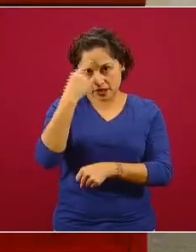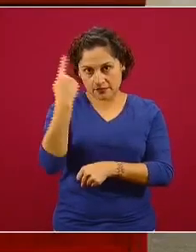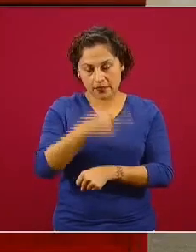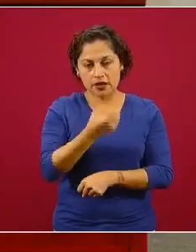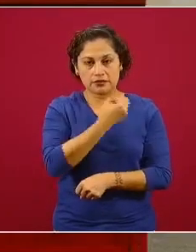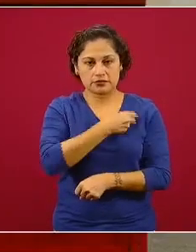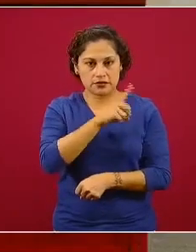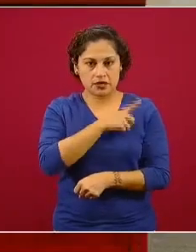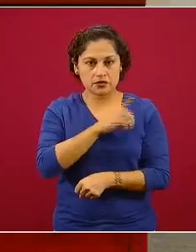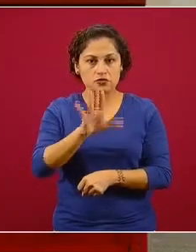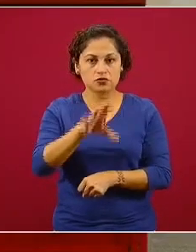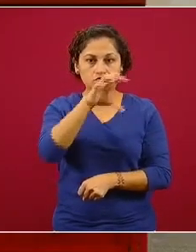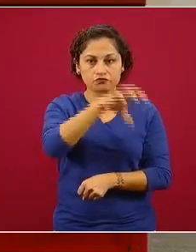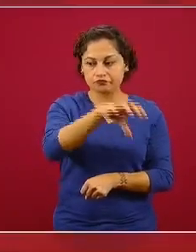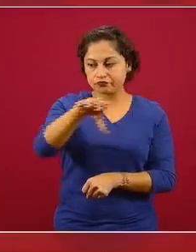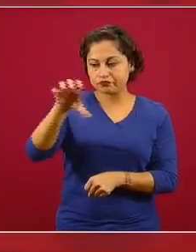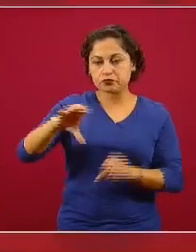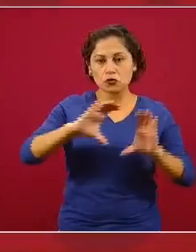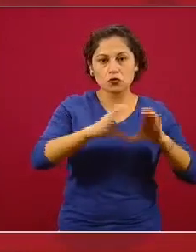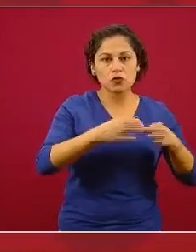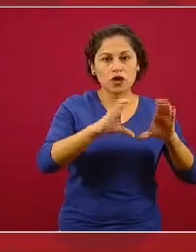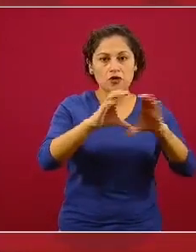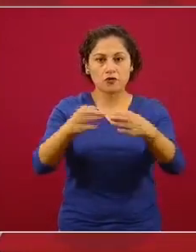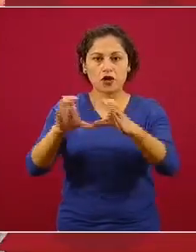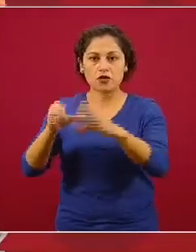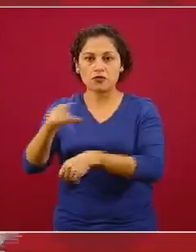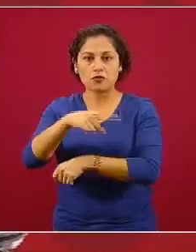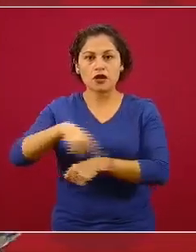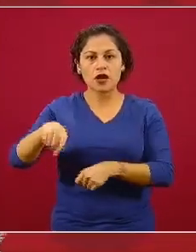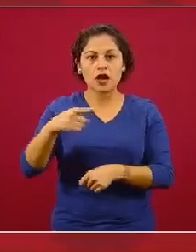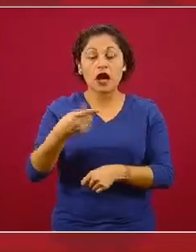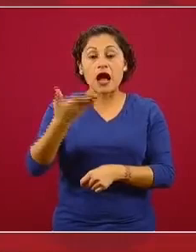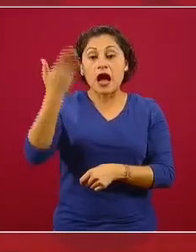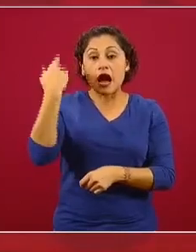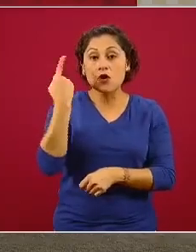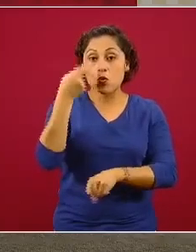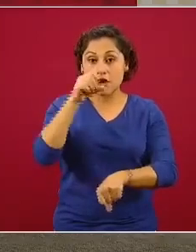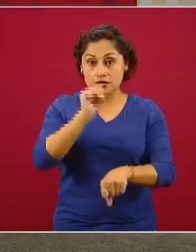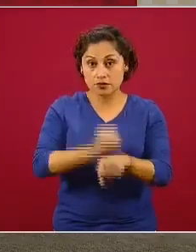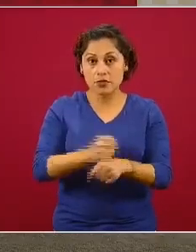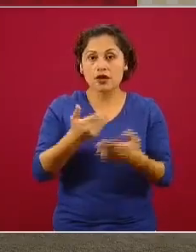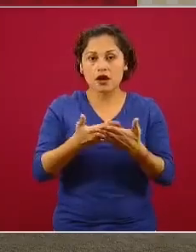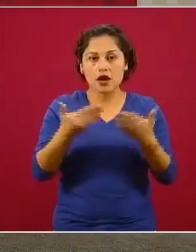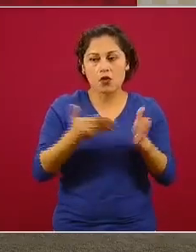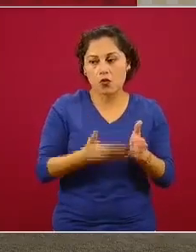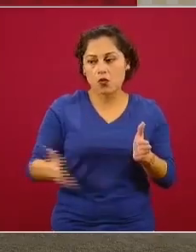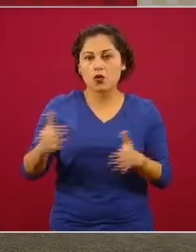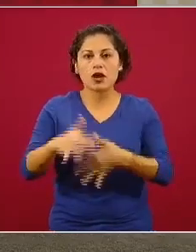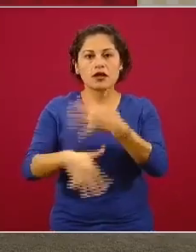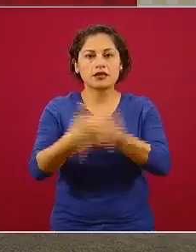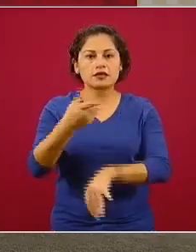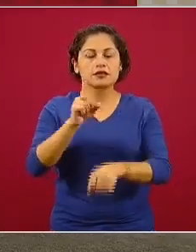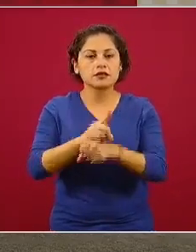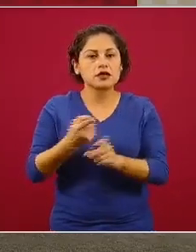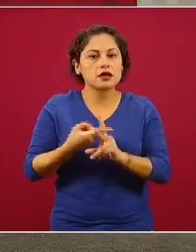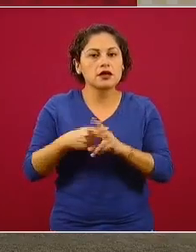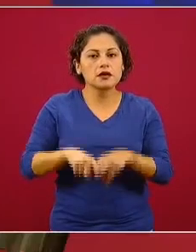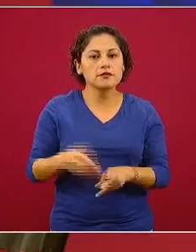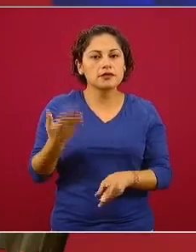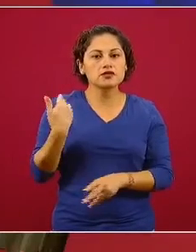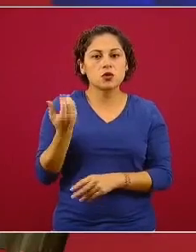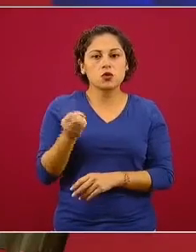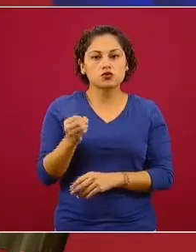en las comunidades, duraba antes una semana, ahora dura 15 días, que la empezamos en octubre de 2019